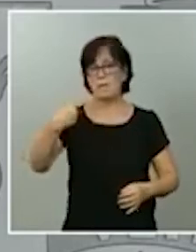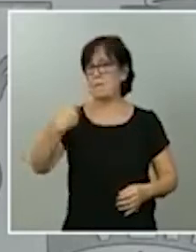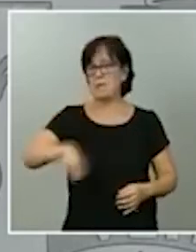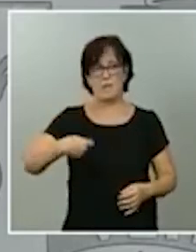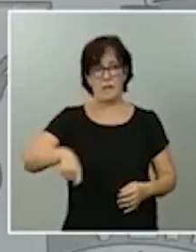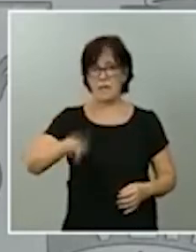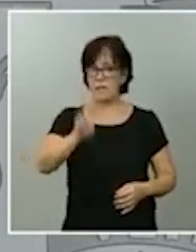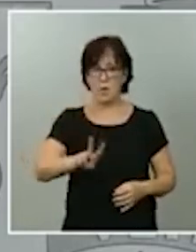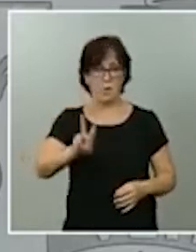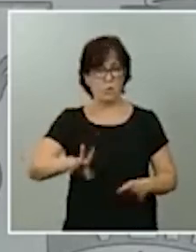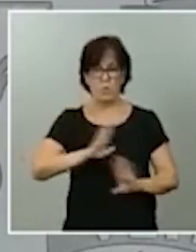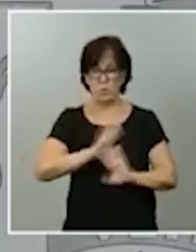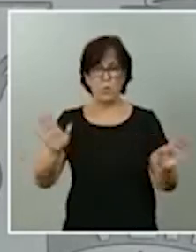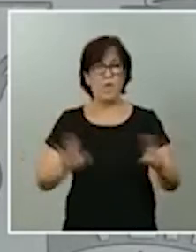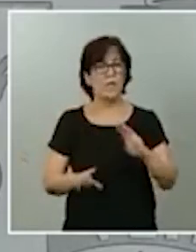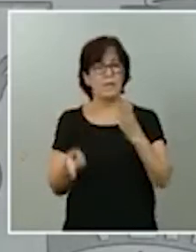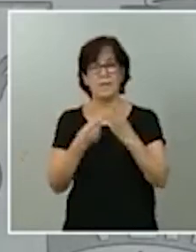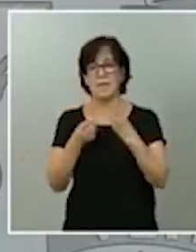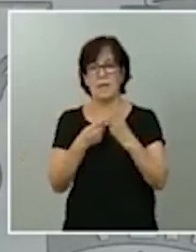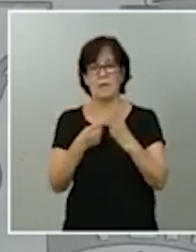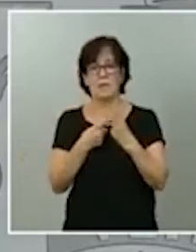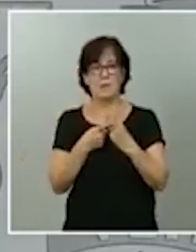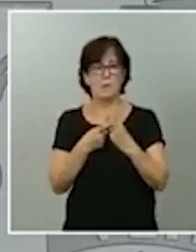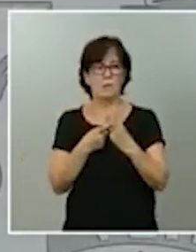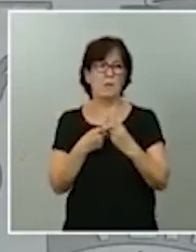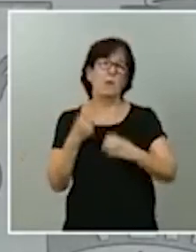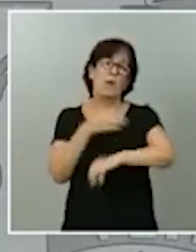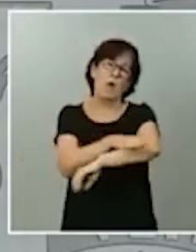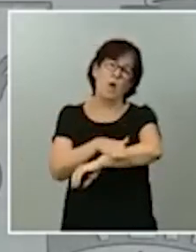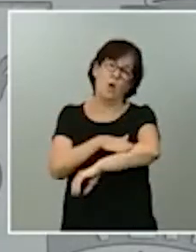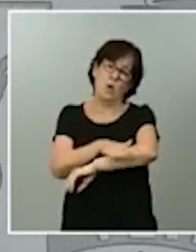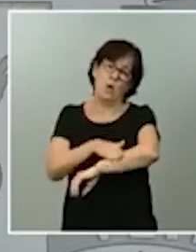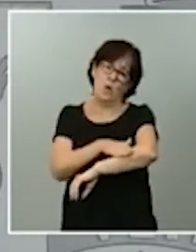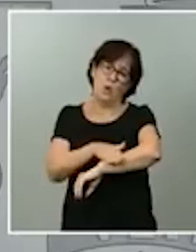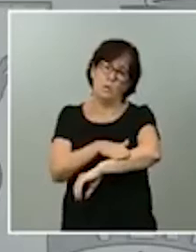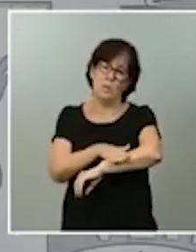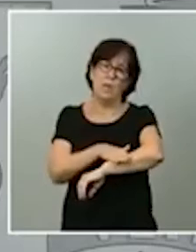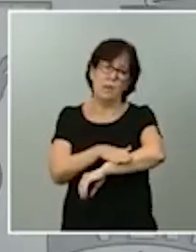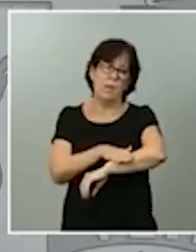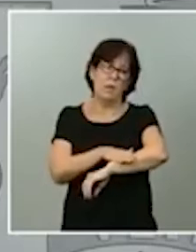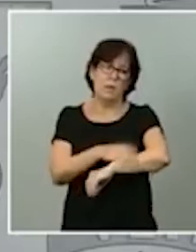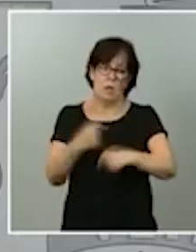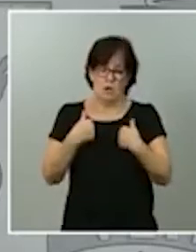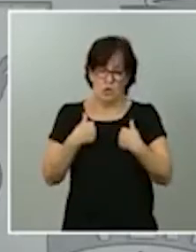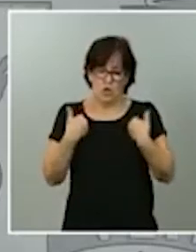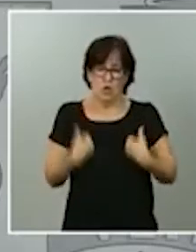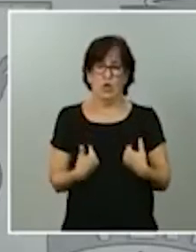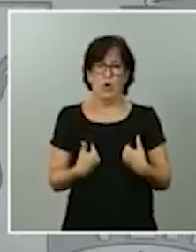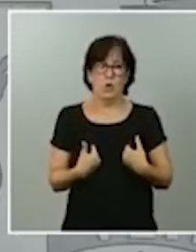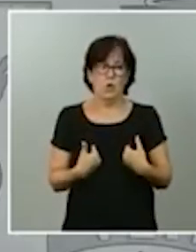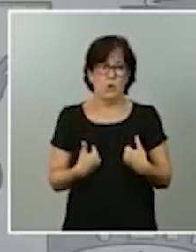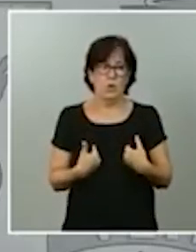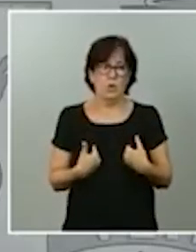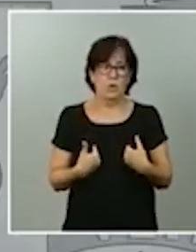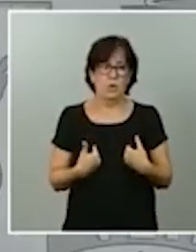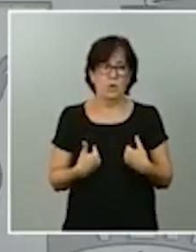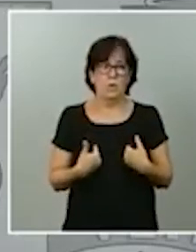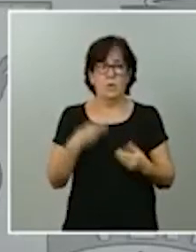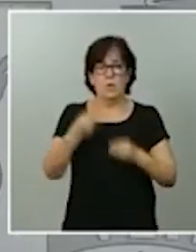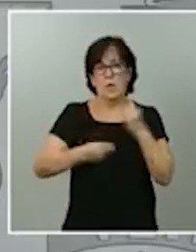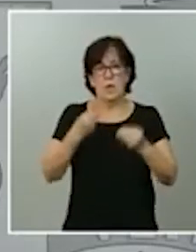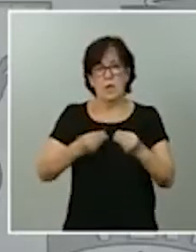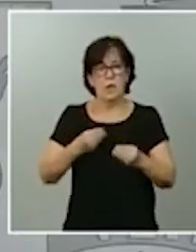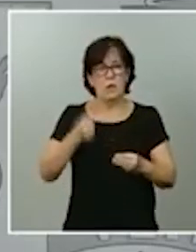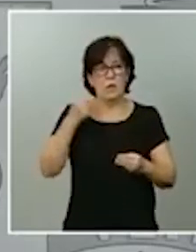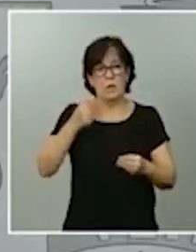y en tercer lugar hombre este gobierno y yo particularmente pues en fin no hemos hecho otra cosa durante estos